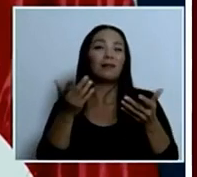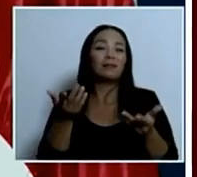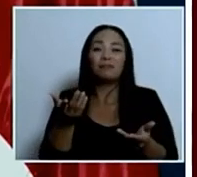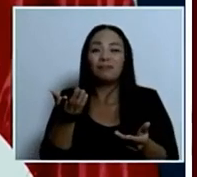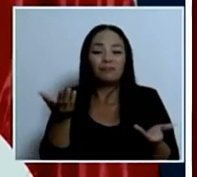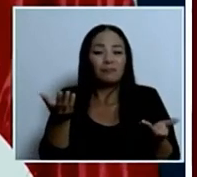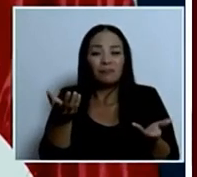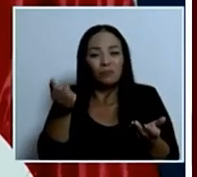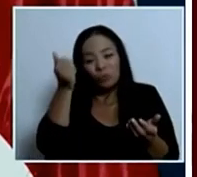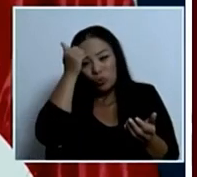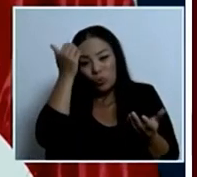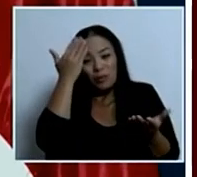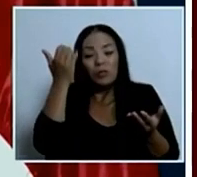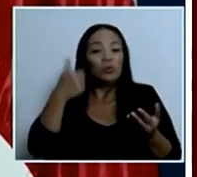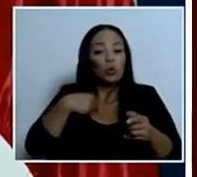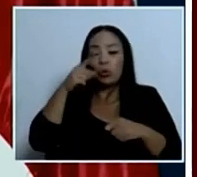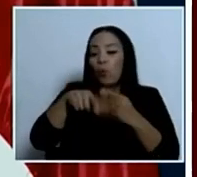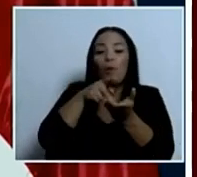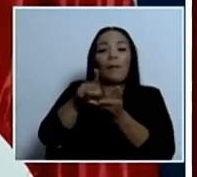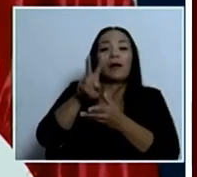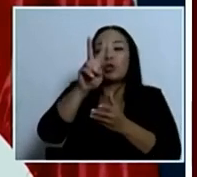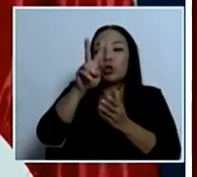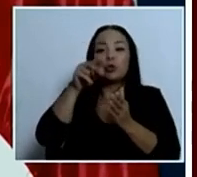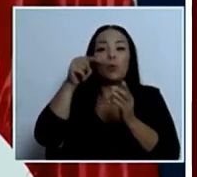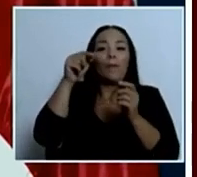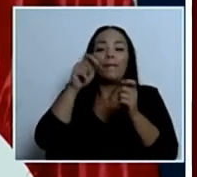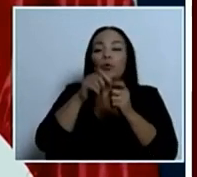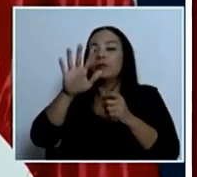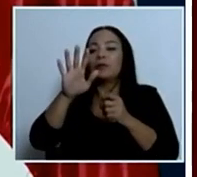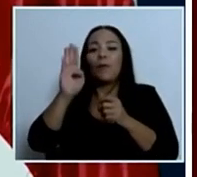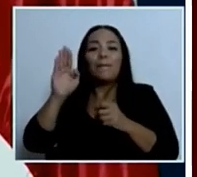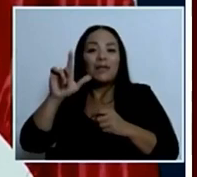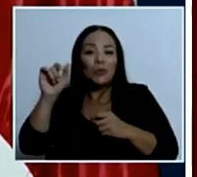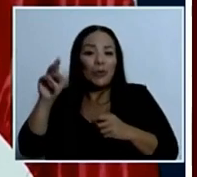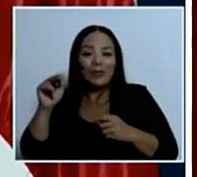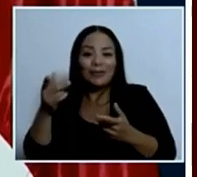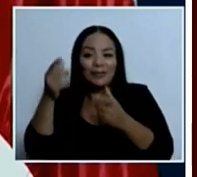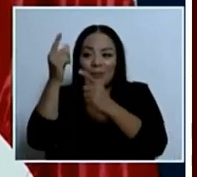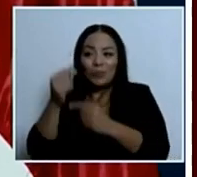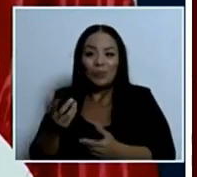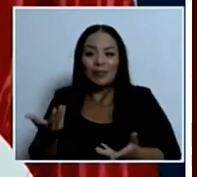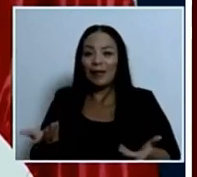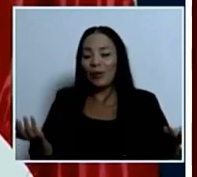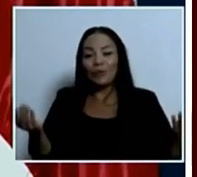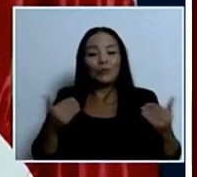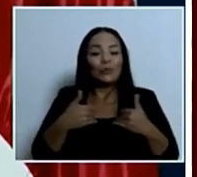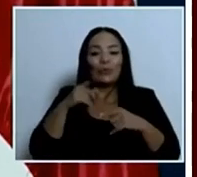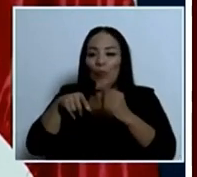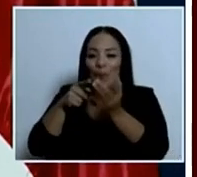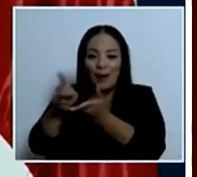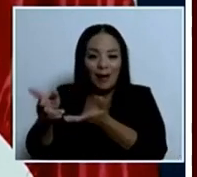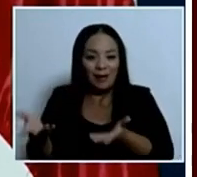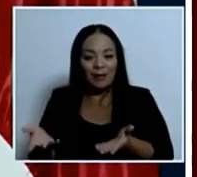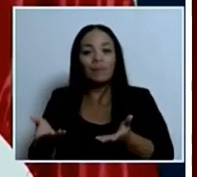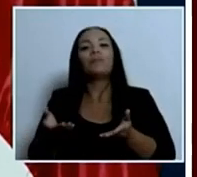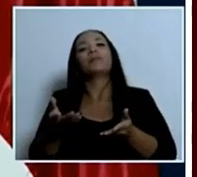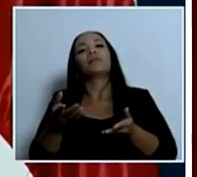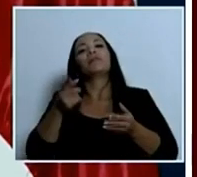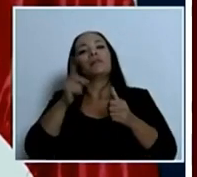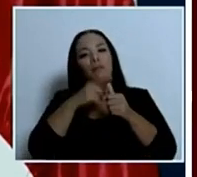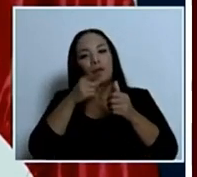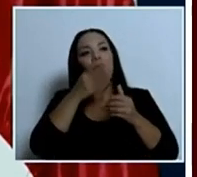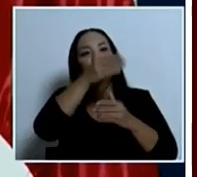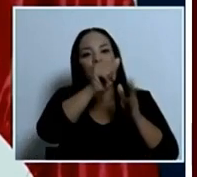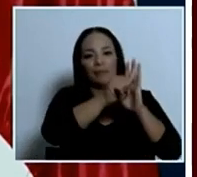sin que estén presupuestados tendría que ir a la asamblea y nuestra